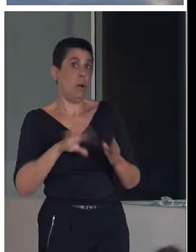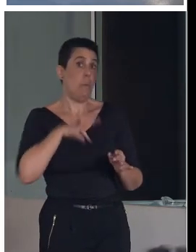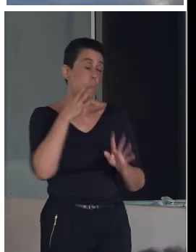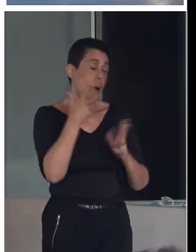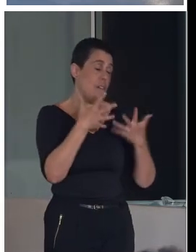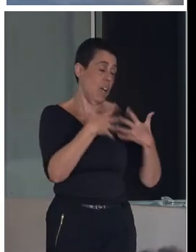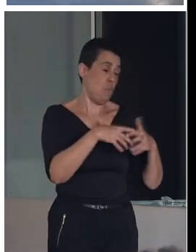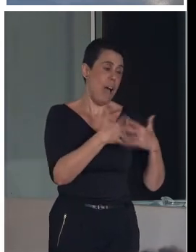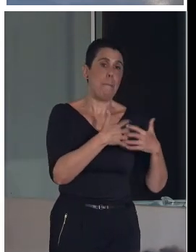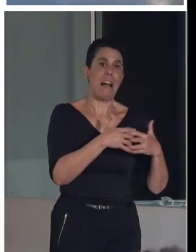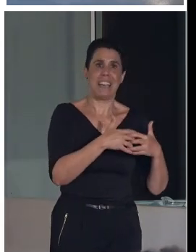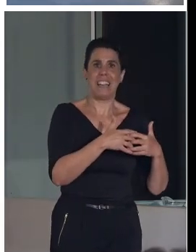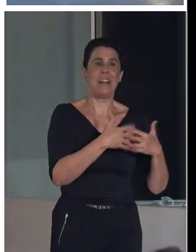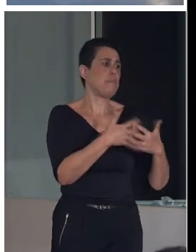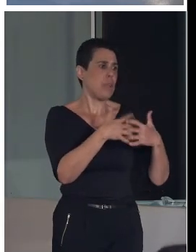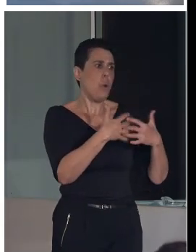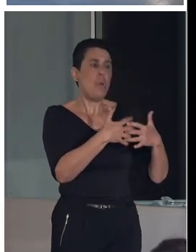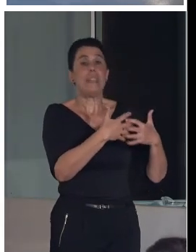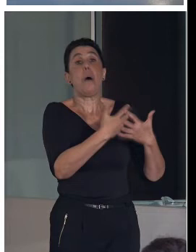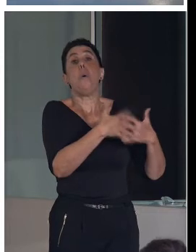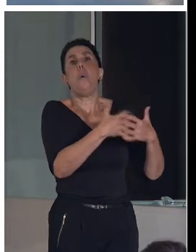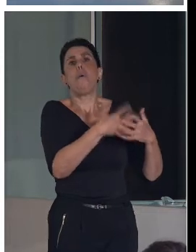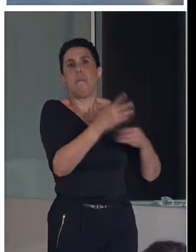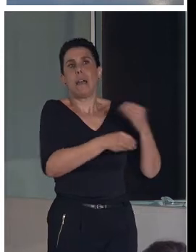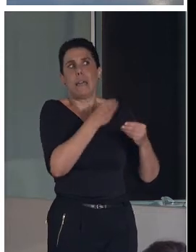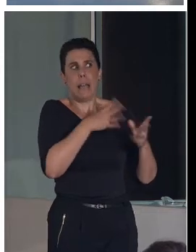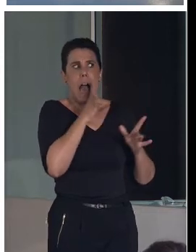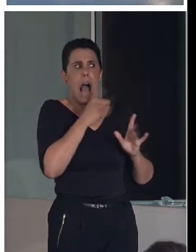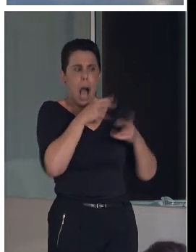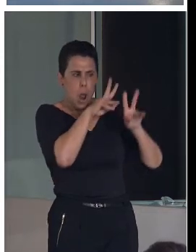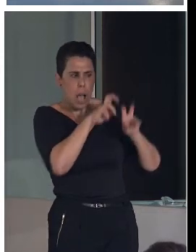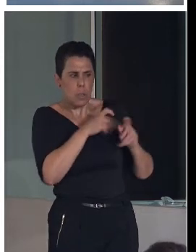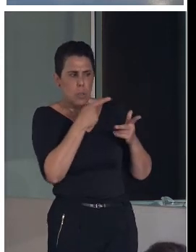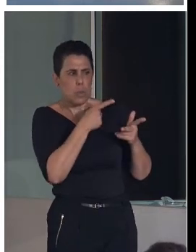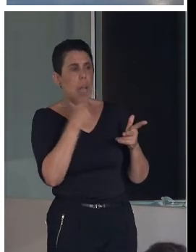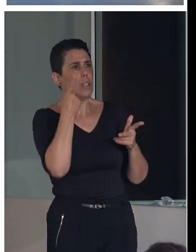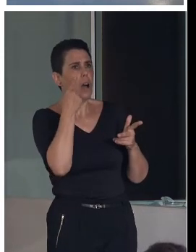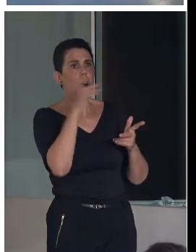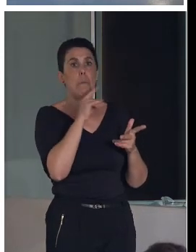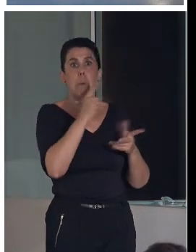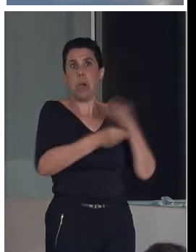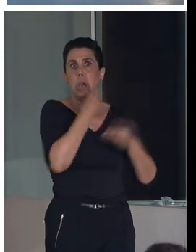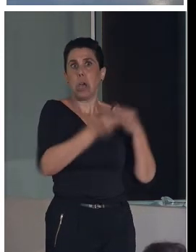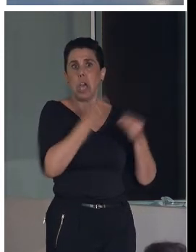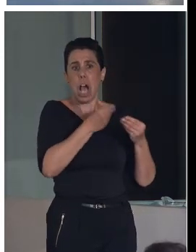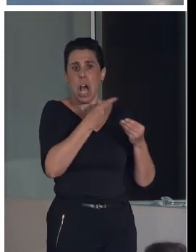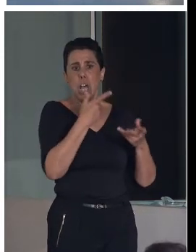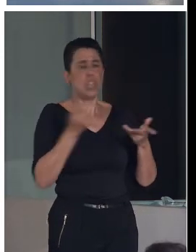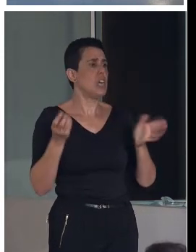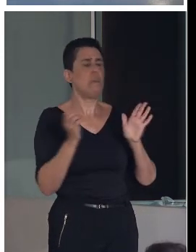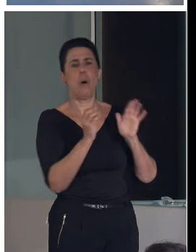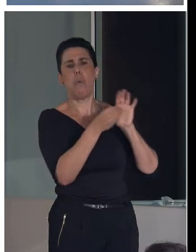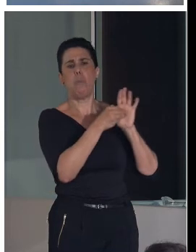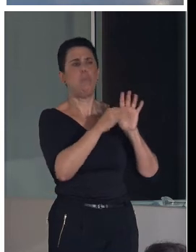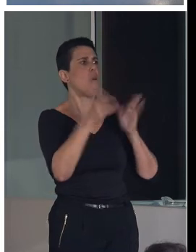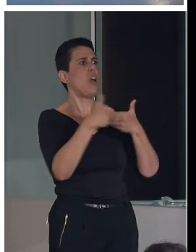bots famosos, que, bueno, lo estamos estudiando en diferentes, pues, que te dicen, oye, ponemos un bot, que se abra la puerta sola,